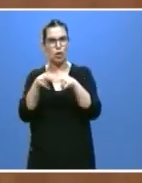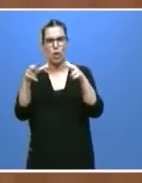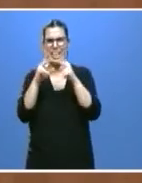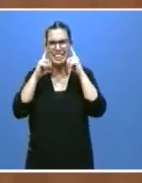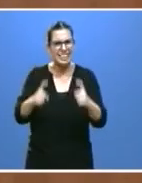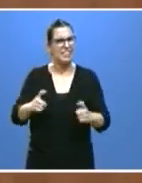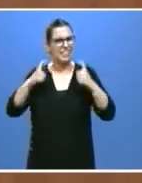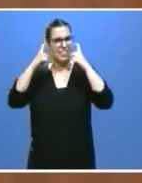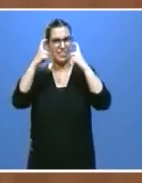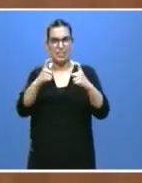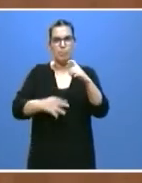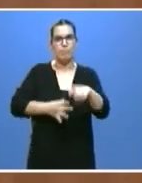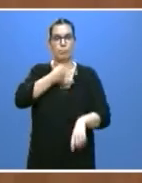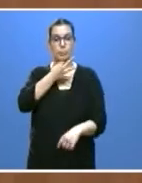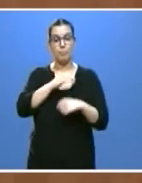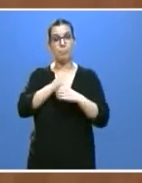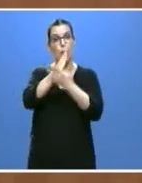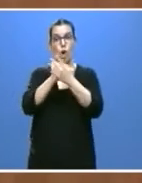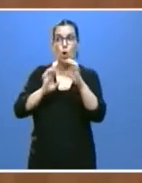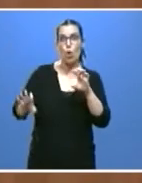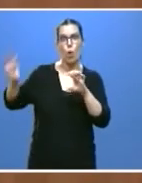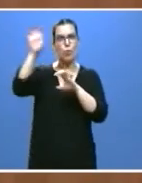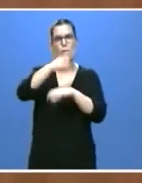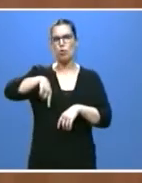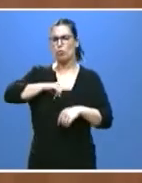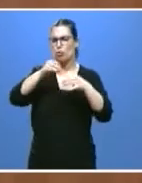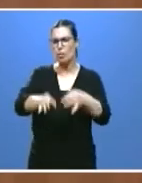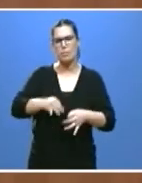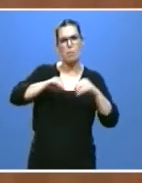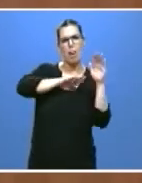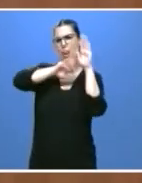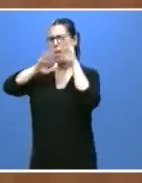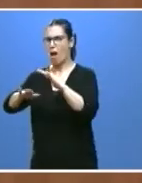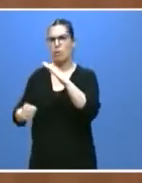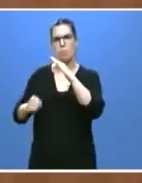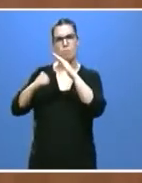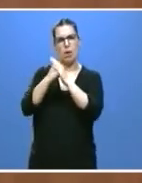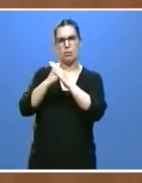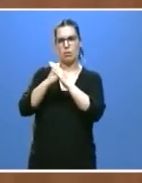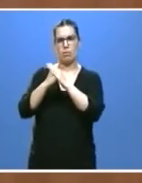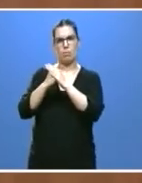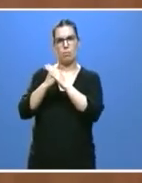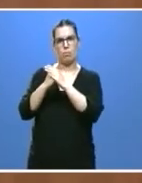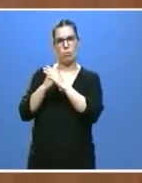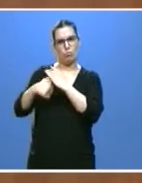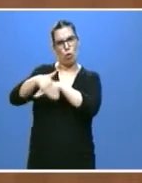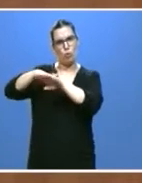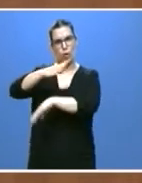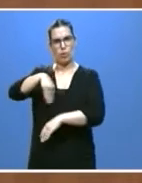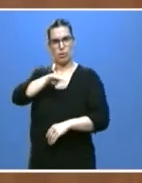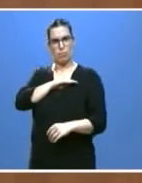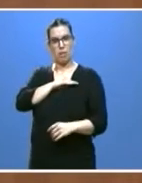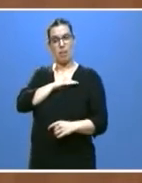como dije antes hemos actuado en plena lealtad hacia el gobierno de España incluso cubriendo algunas